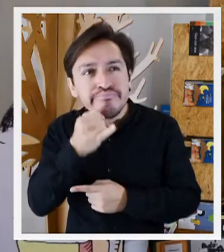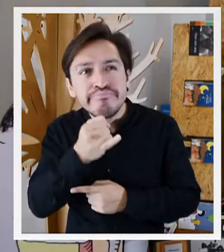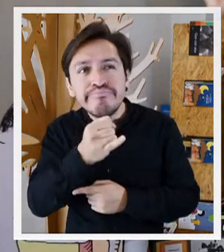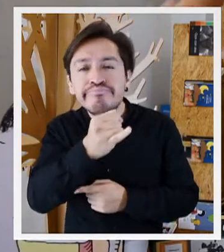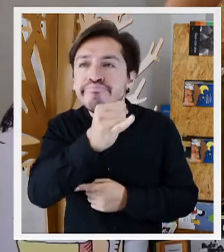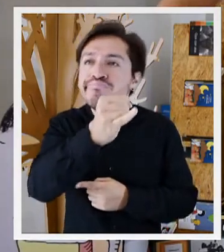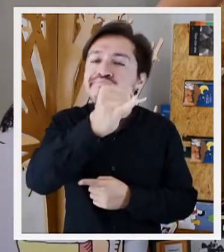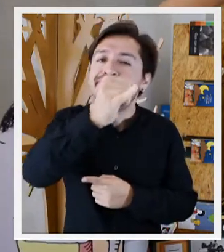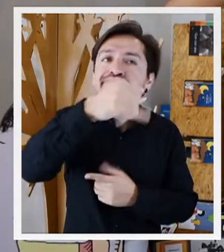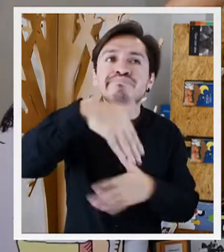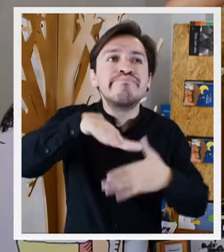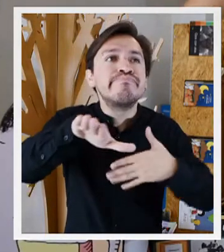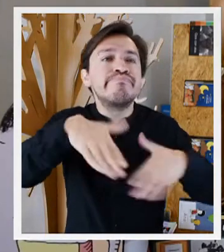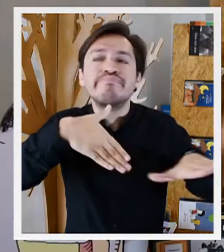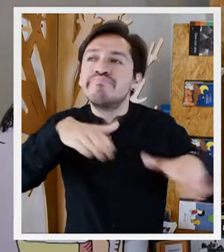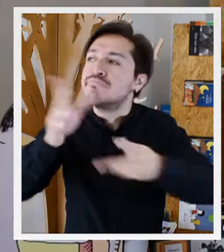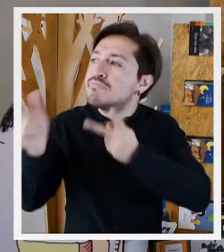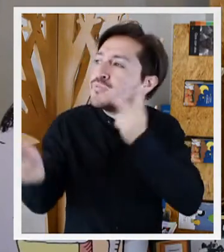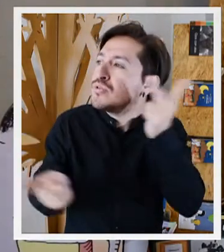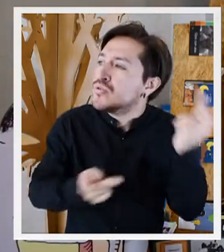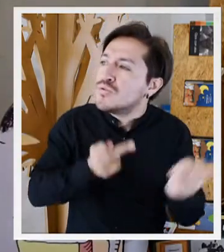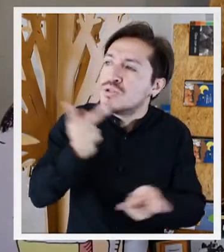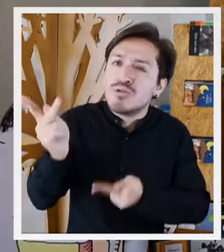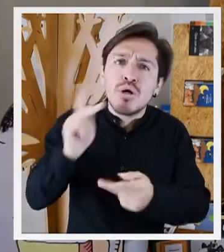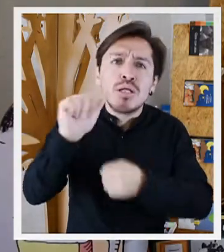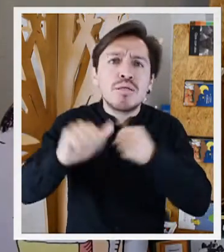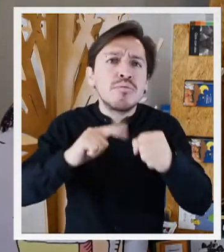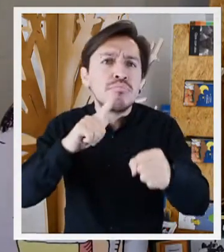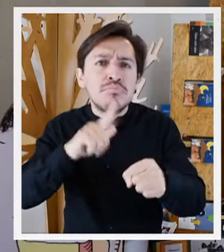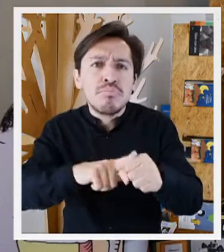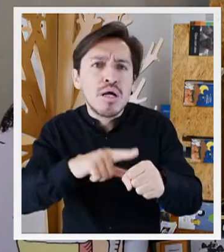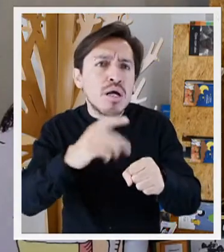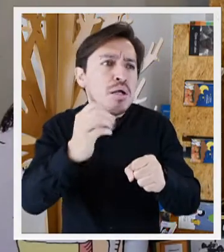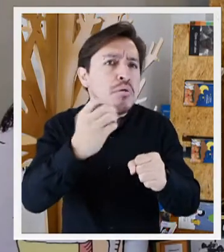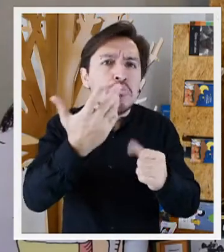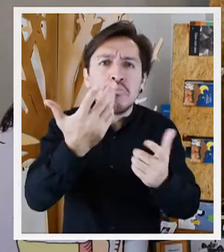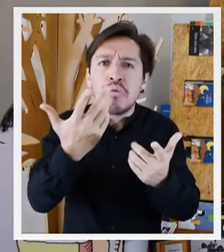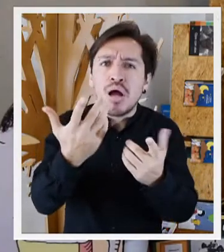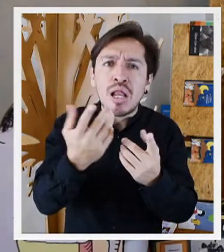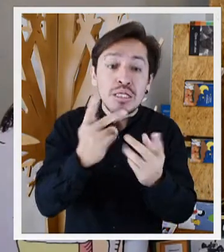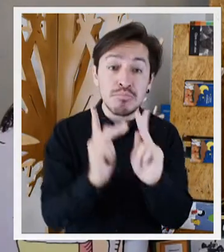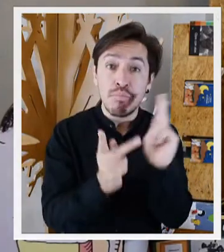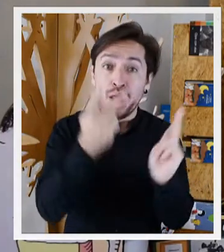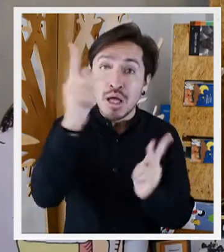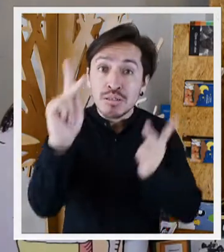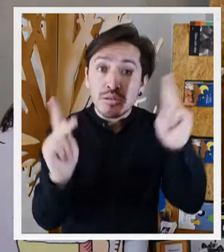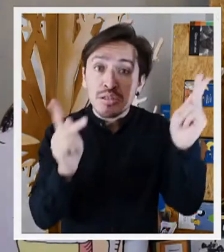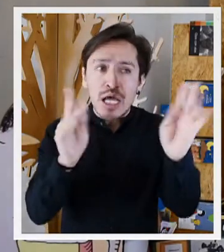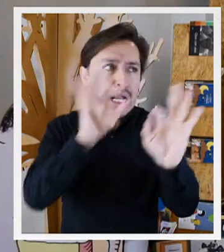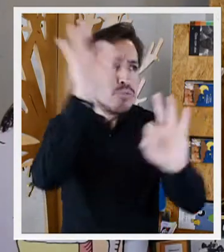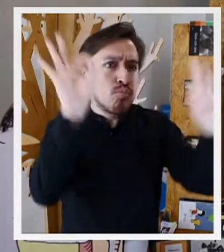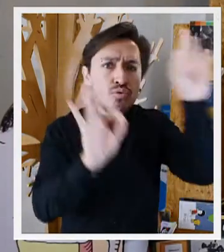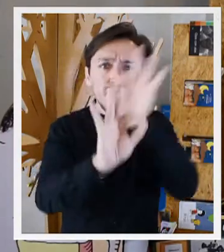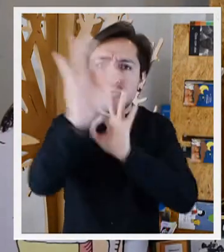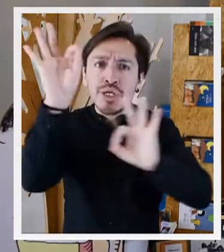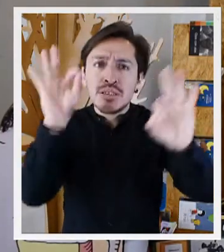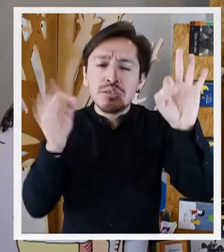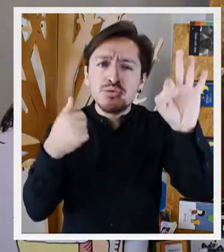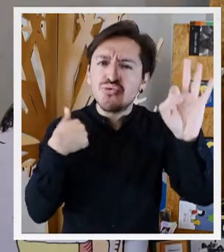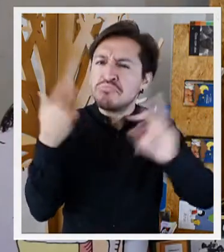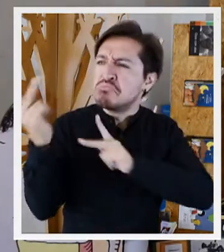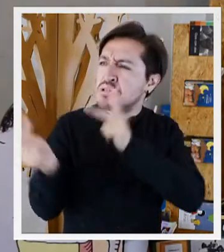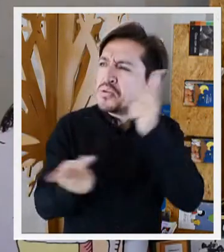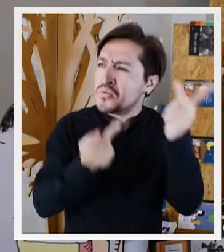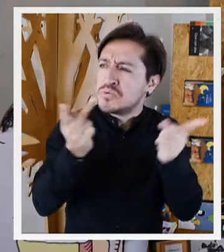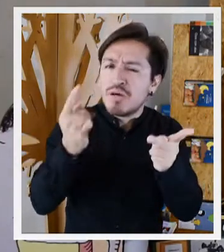más lejos que pude, preguntando a las criaturas, a la vegetación, hasta a las